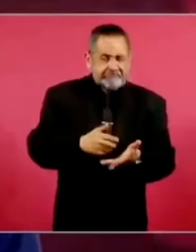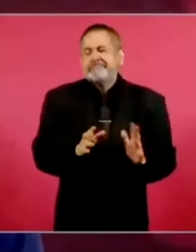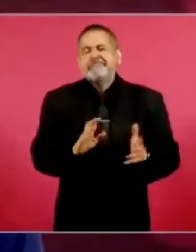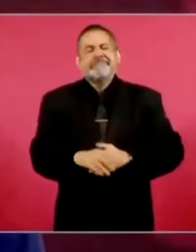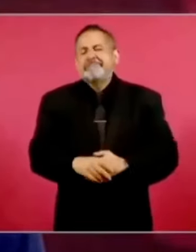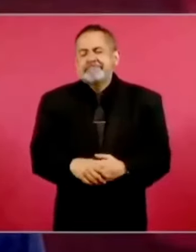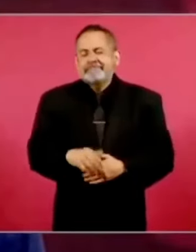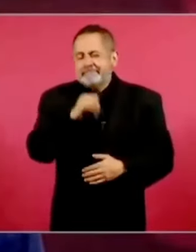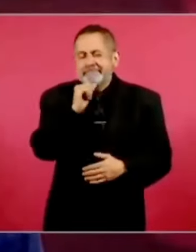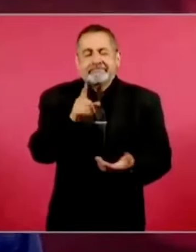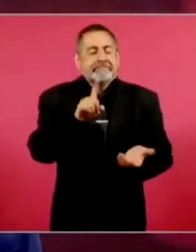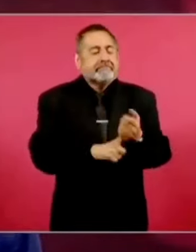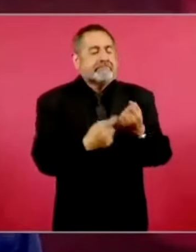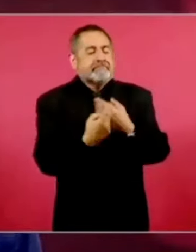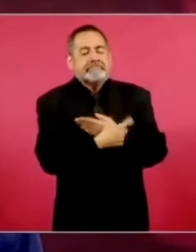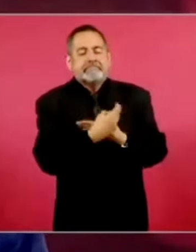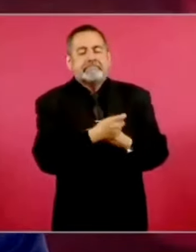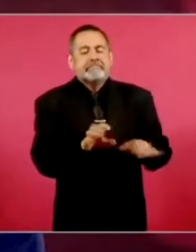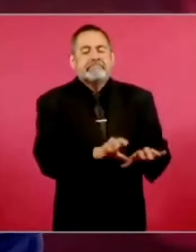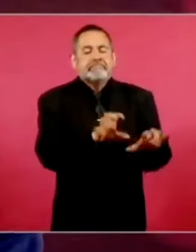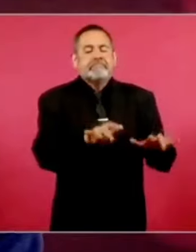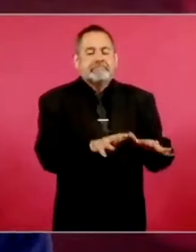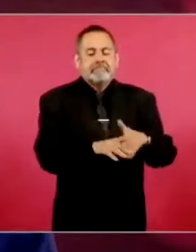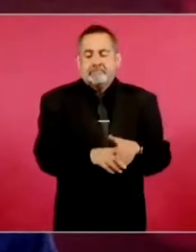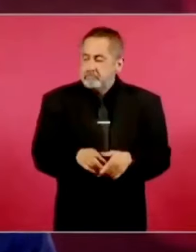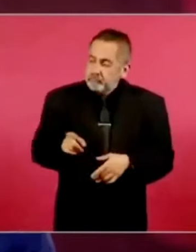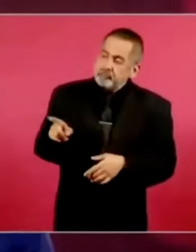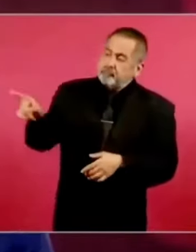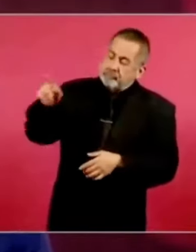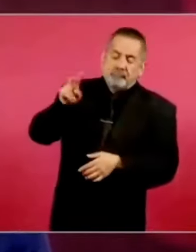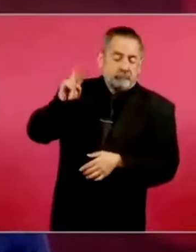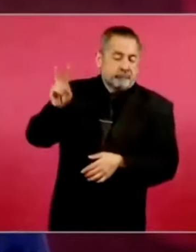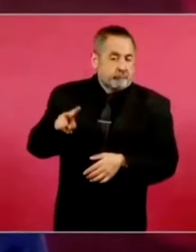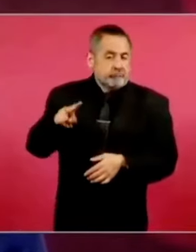narcotraficantes.